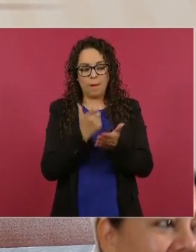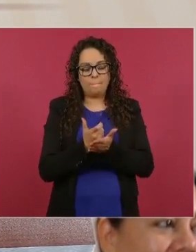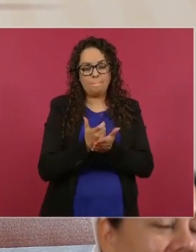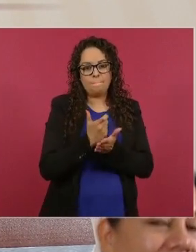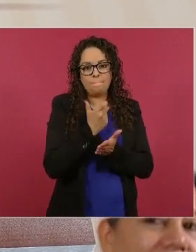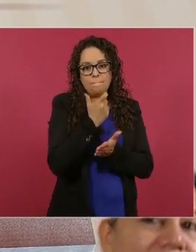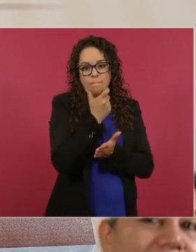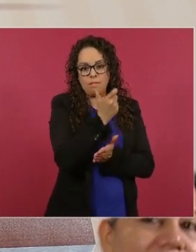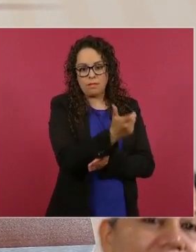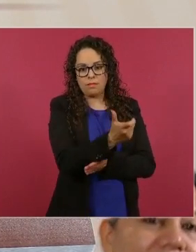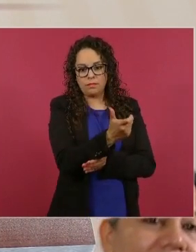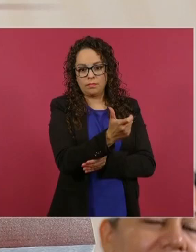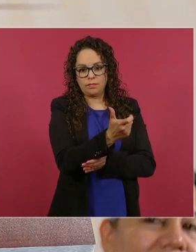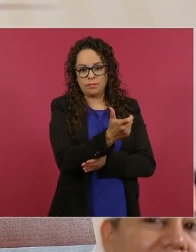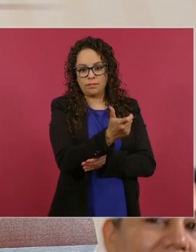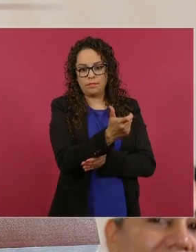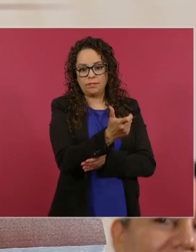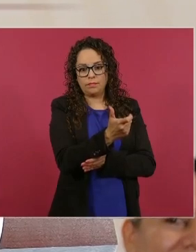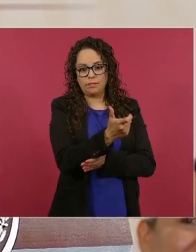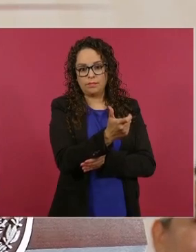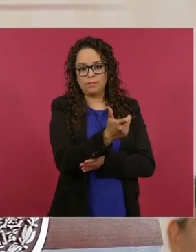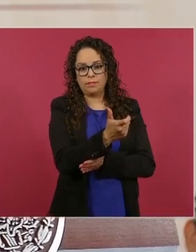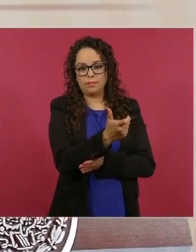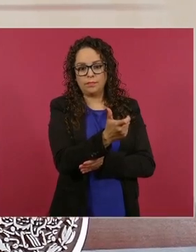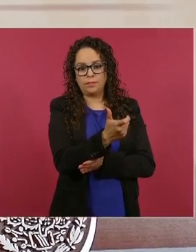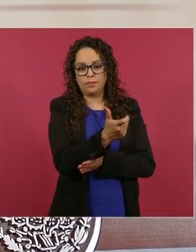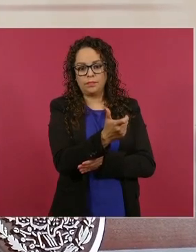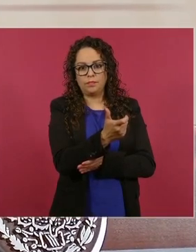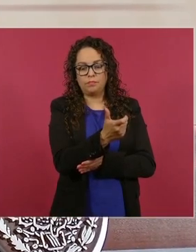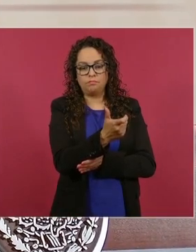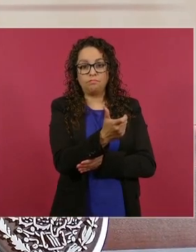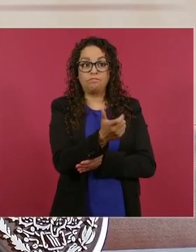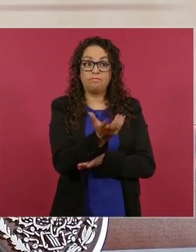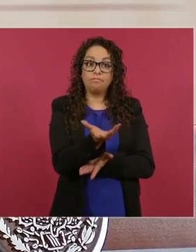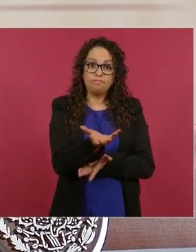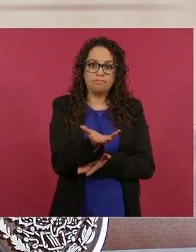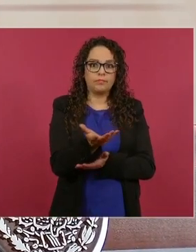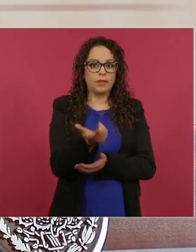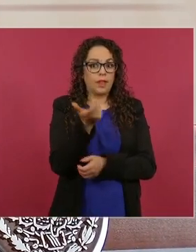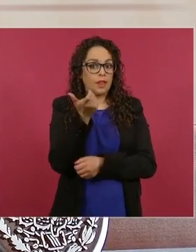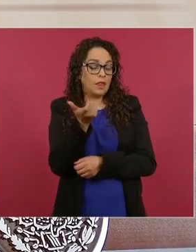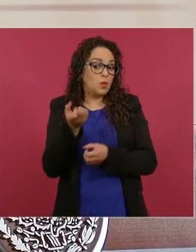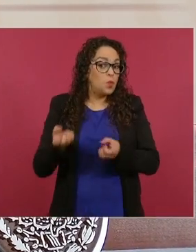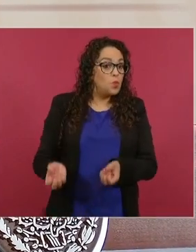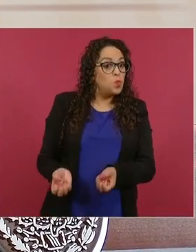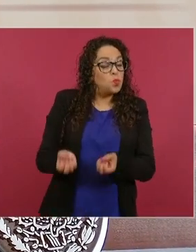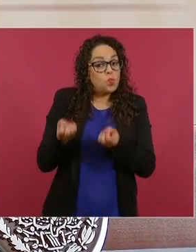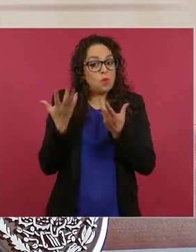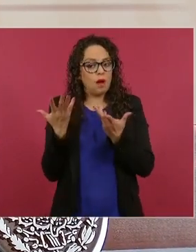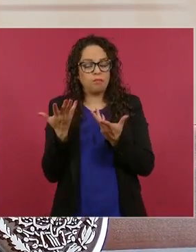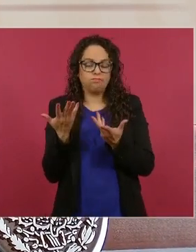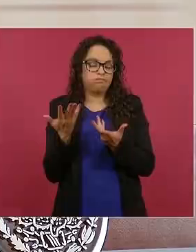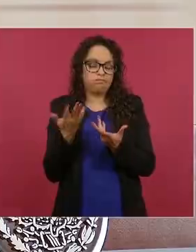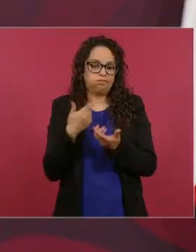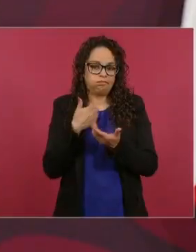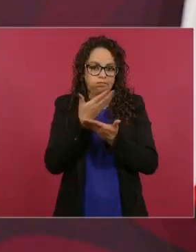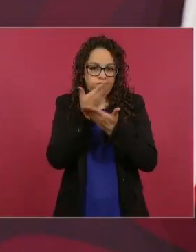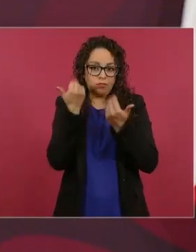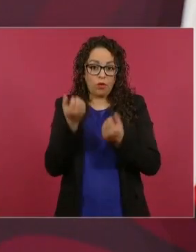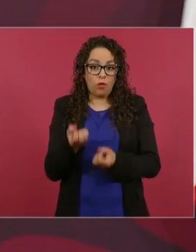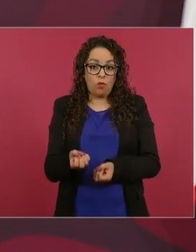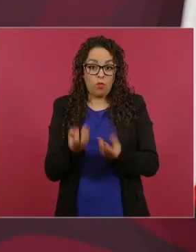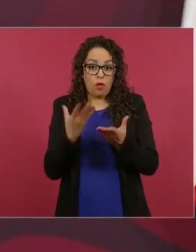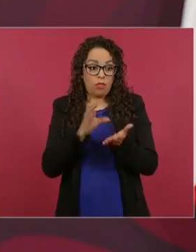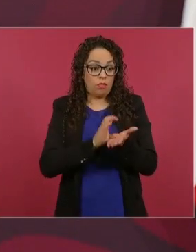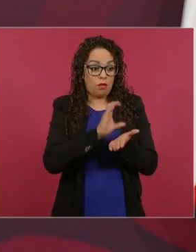No conozco el monto que va a entregarse a cada trabajador,